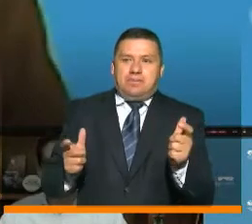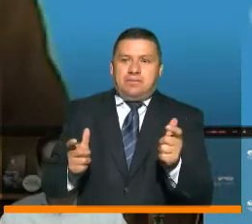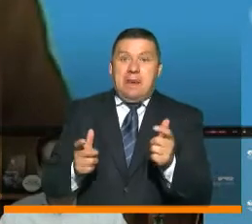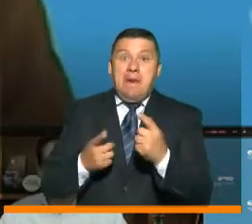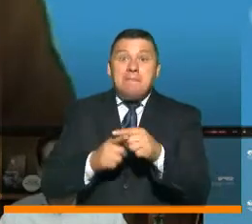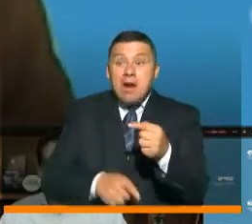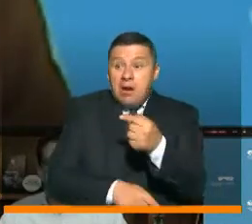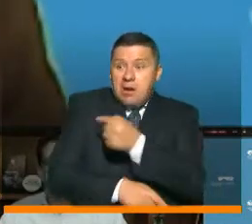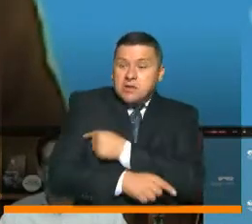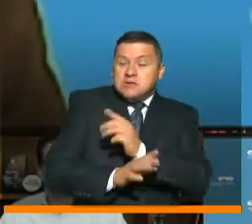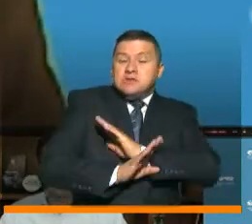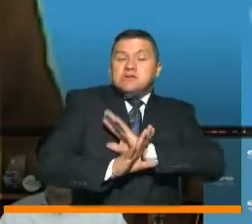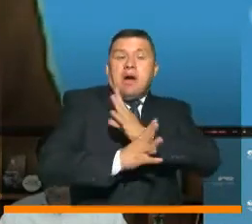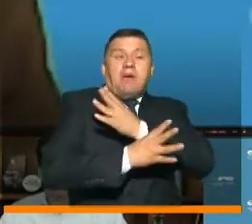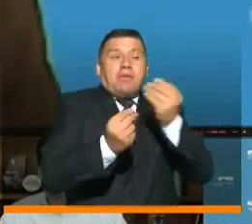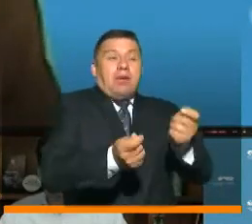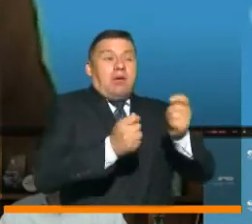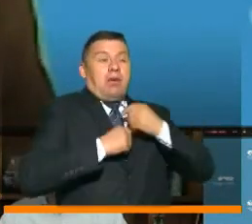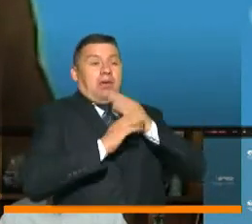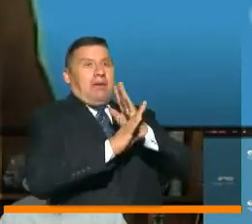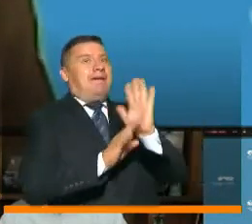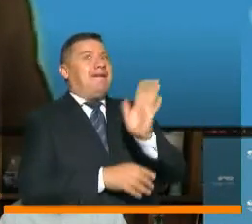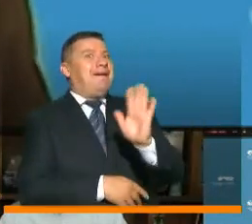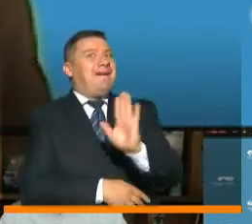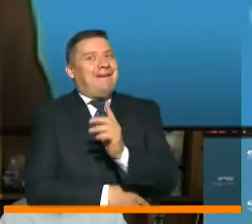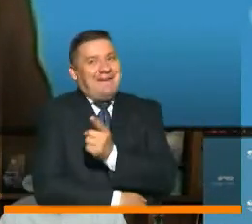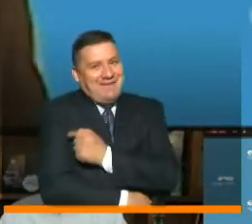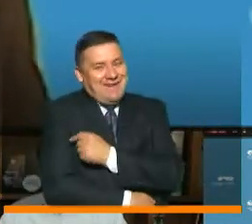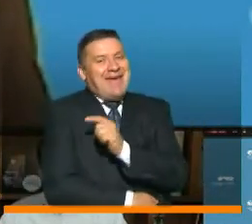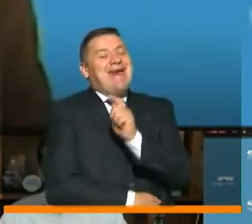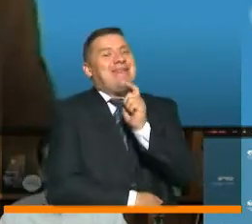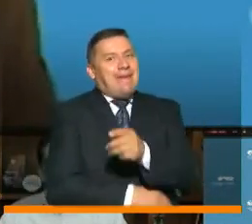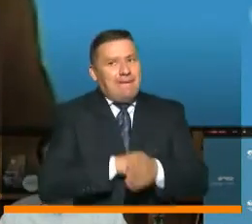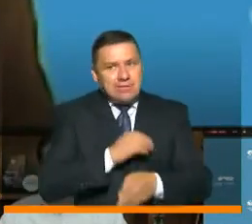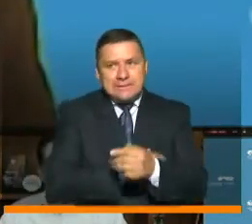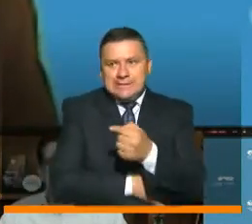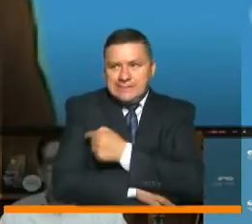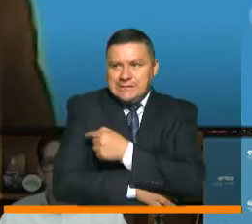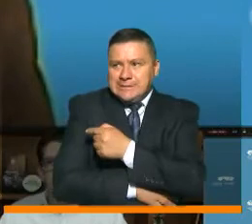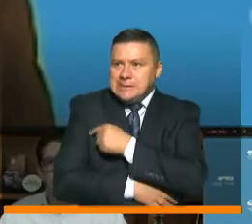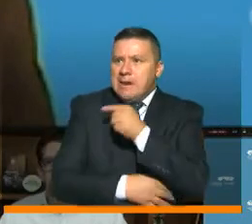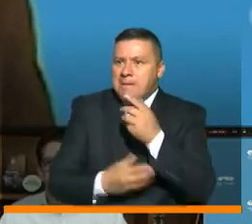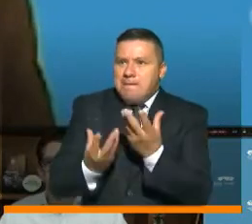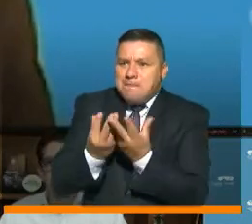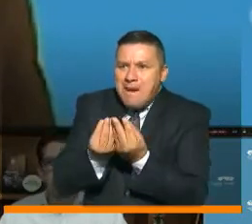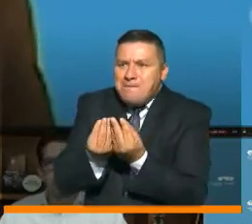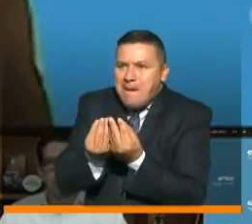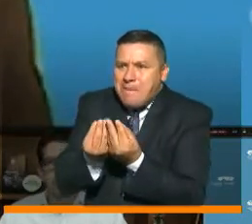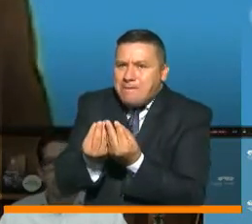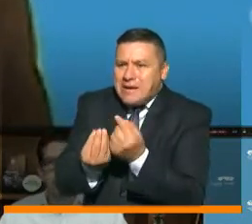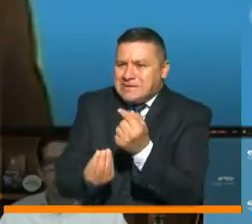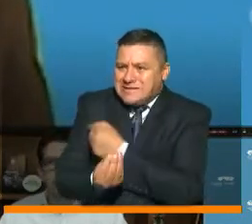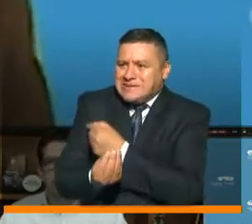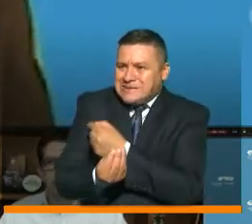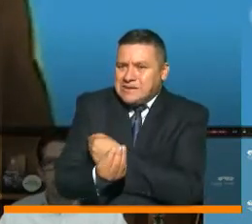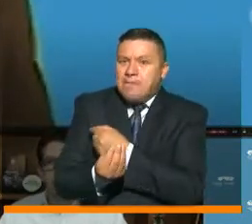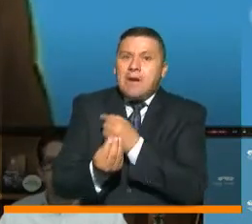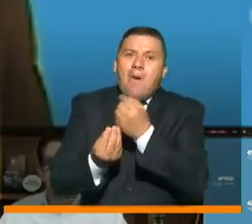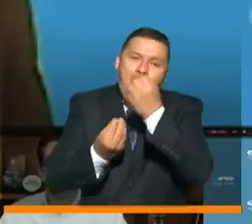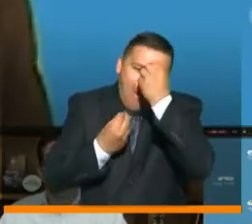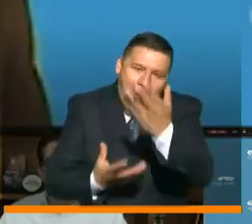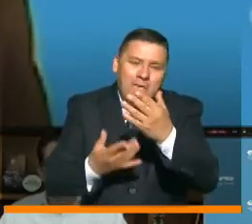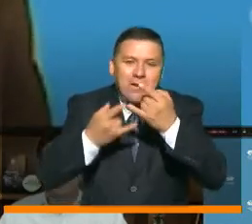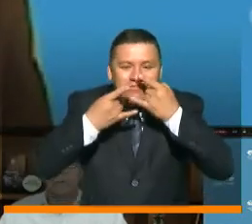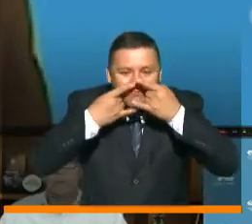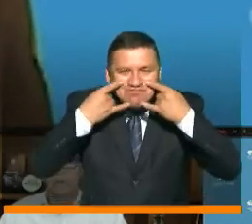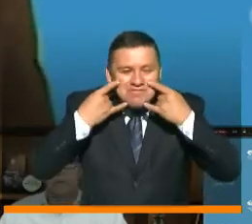van a evitar transmisión. Por lo tanto, debemos seguir con todas las medidas no farmacéuticas de